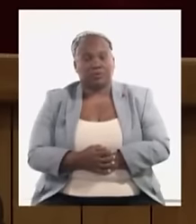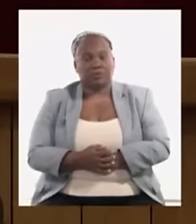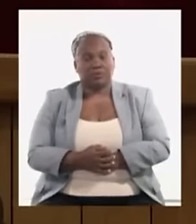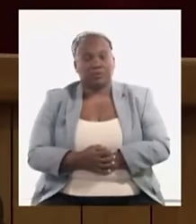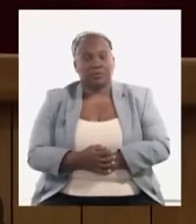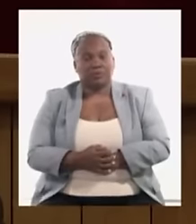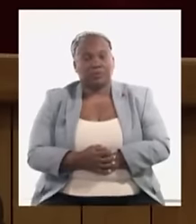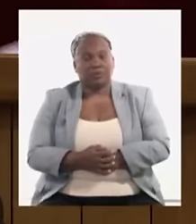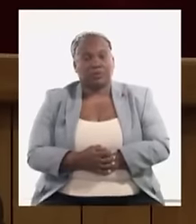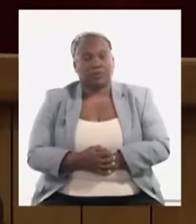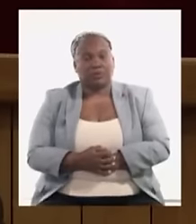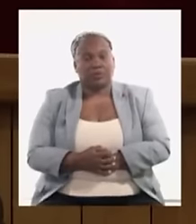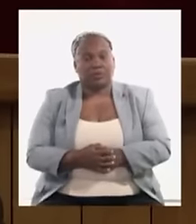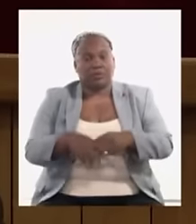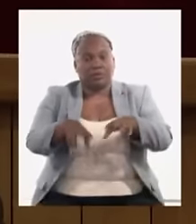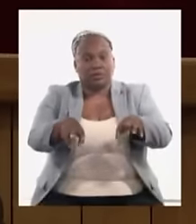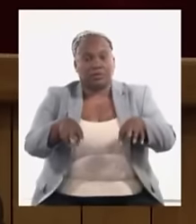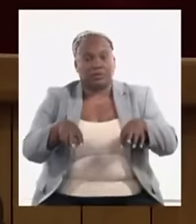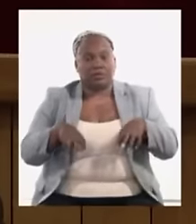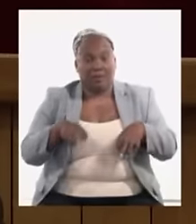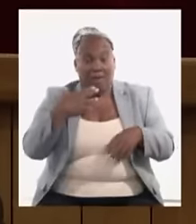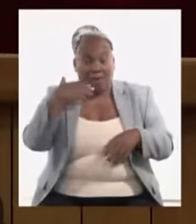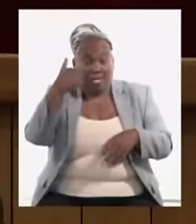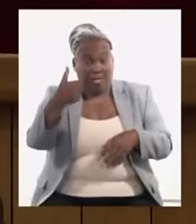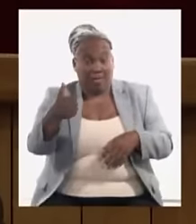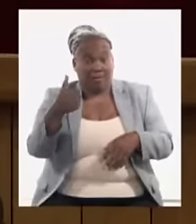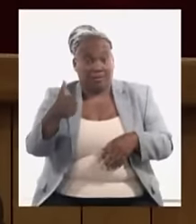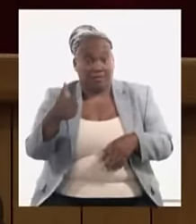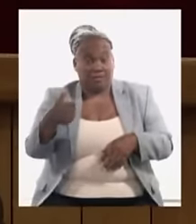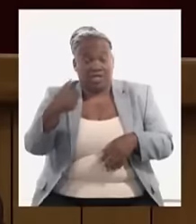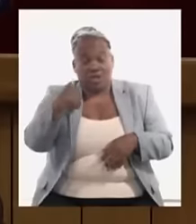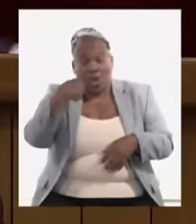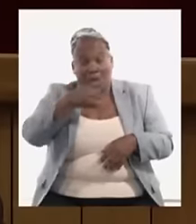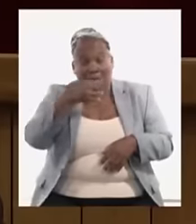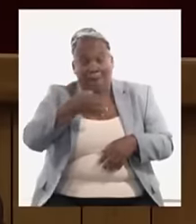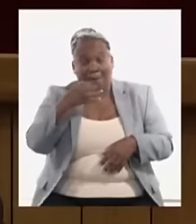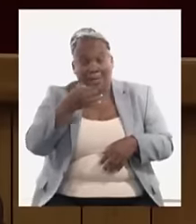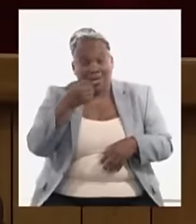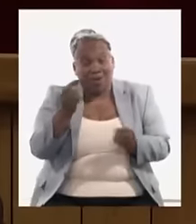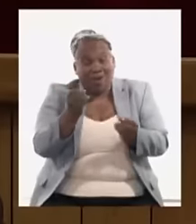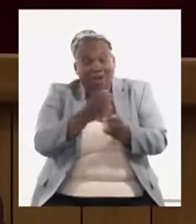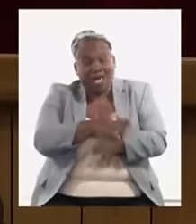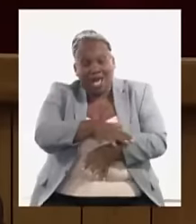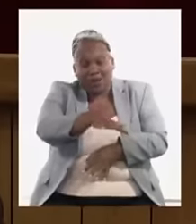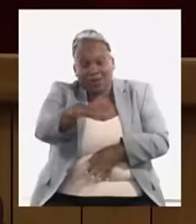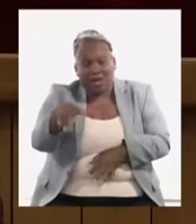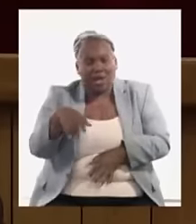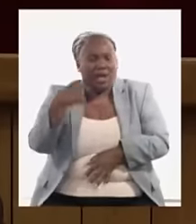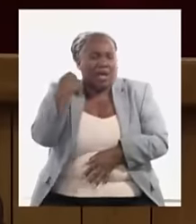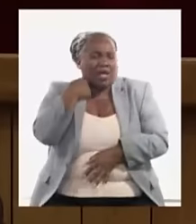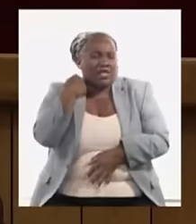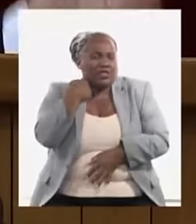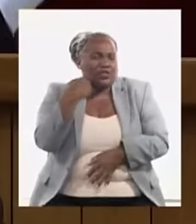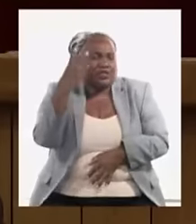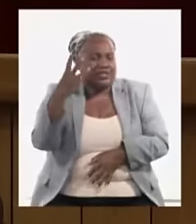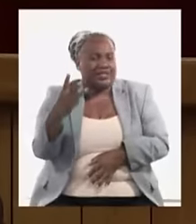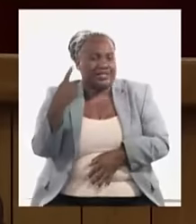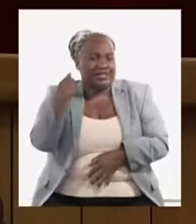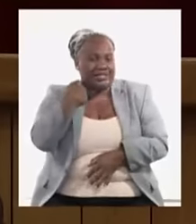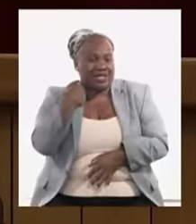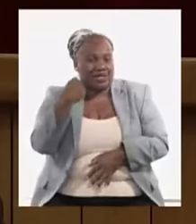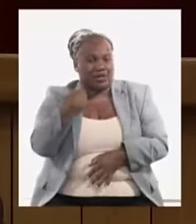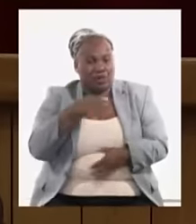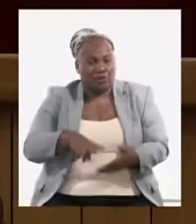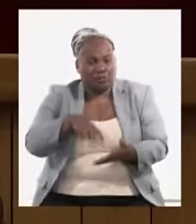pero estas asambleas tenemos que hacer con calidad y yo alerto desde aquí ustedes varios años llevamos tres años en que yo he hecho